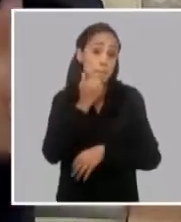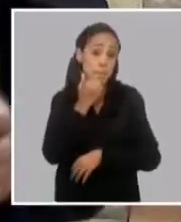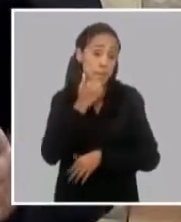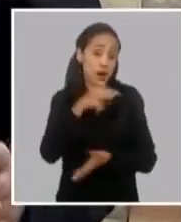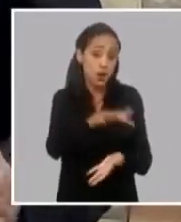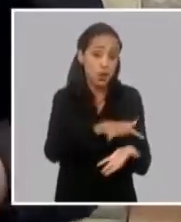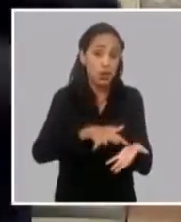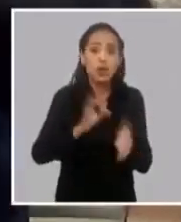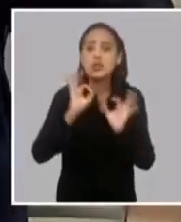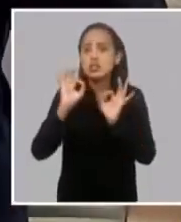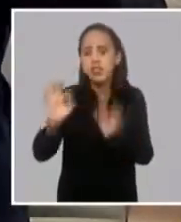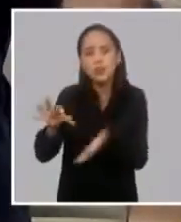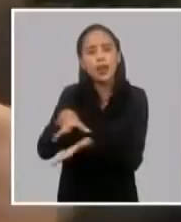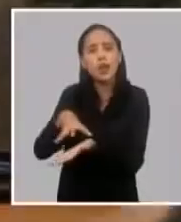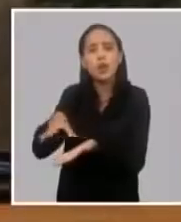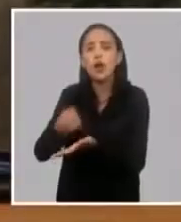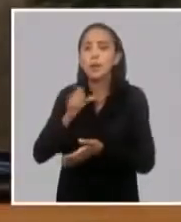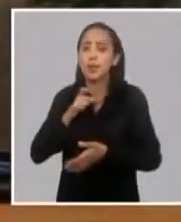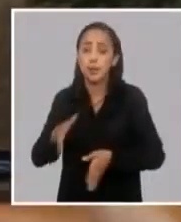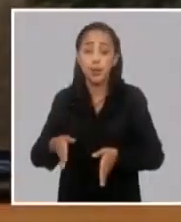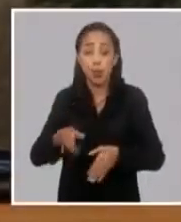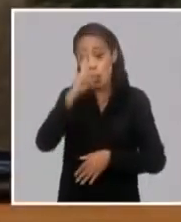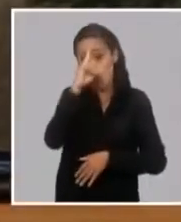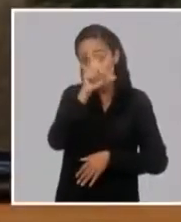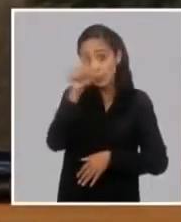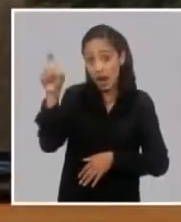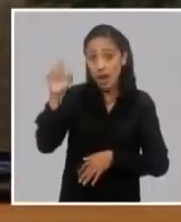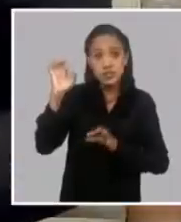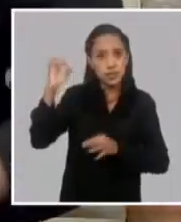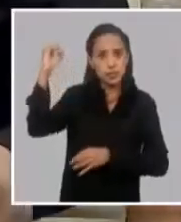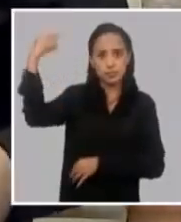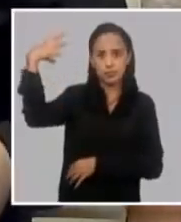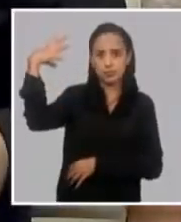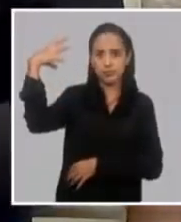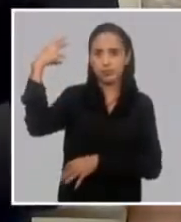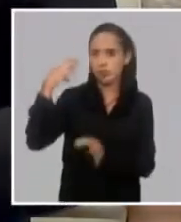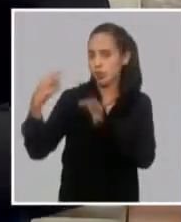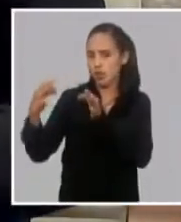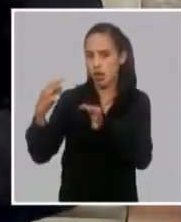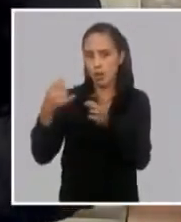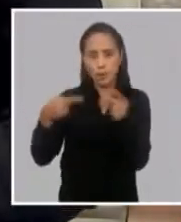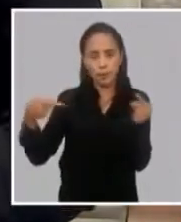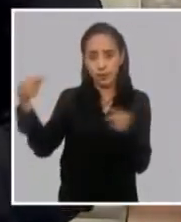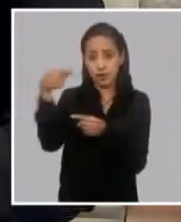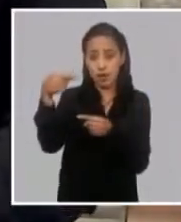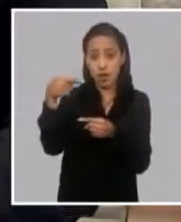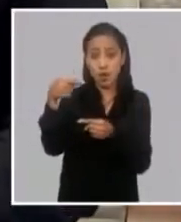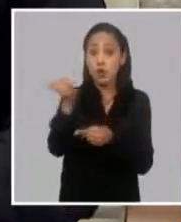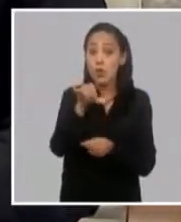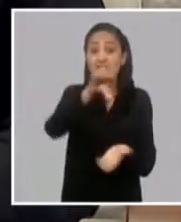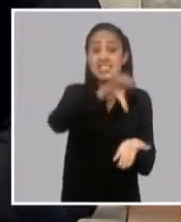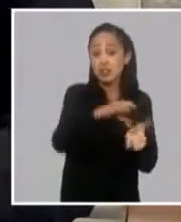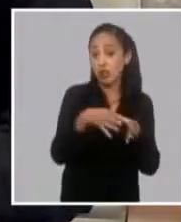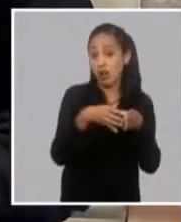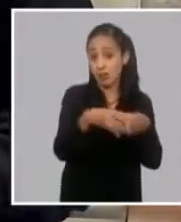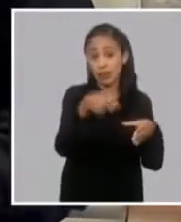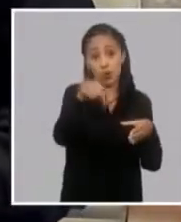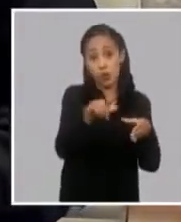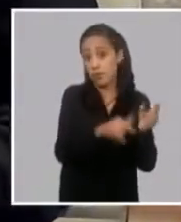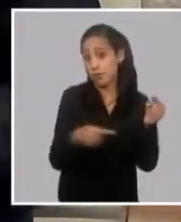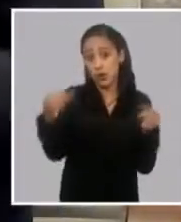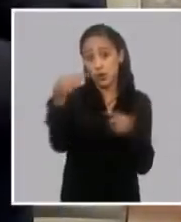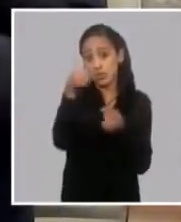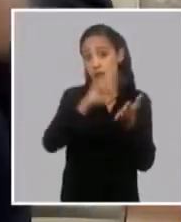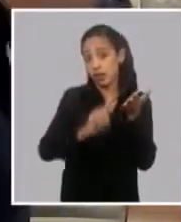circuitos protegidos para los hospitales, objetivos económicos muy importantes de producción continua,